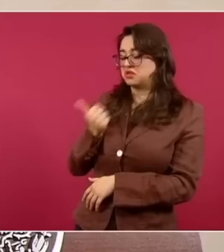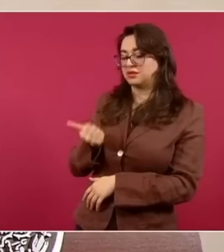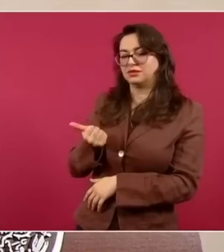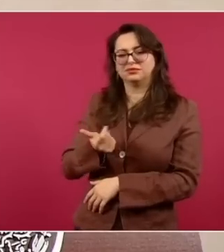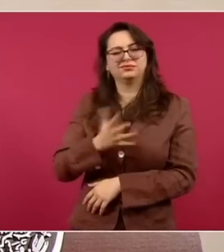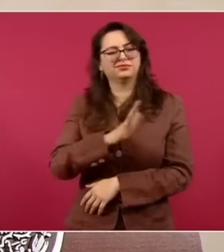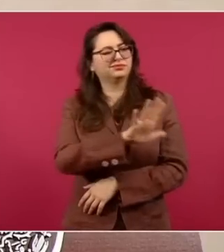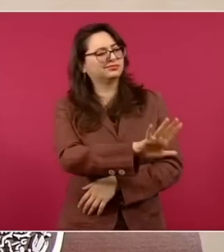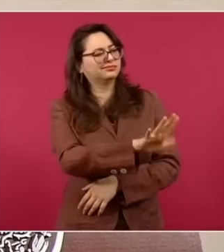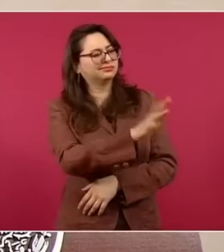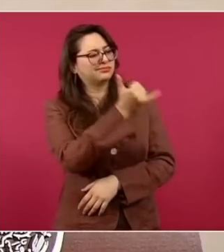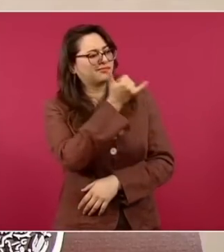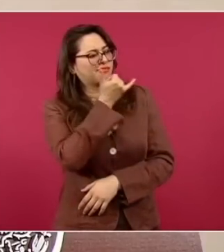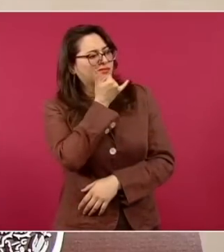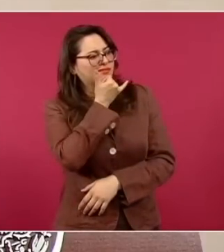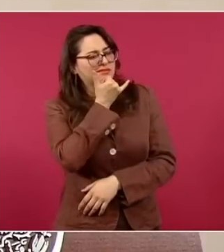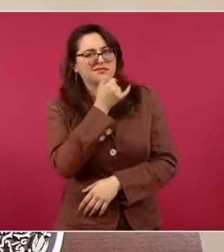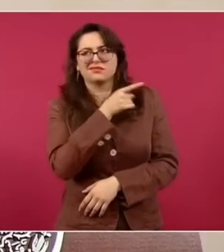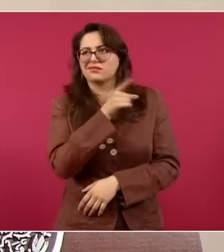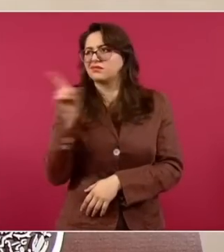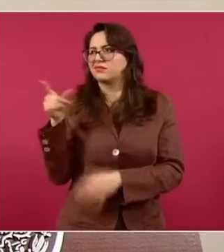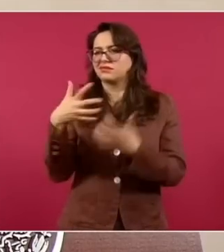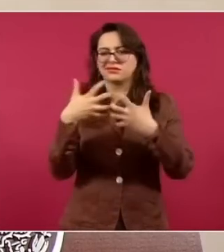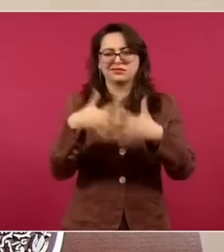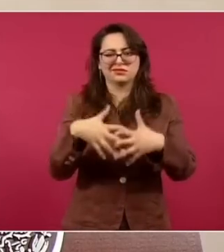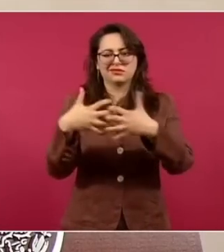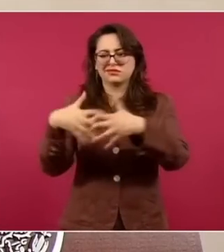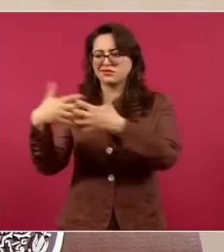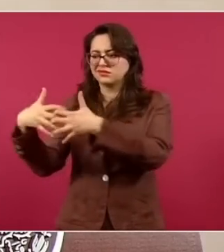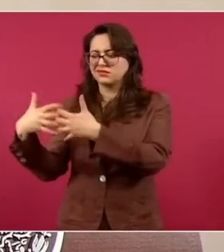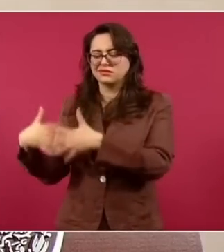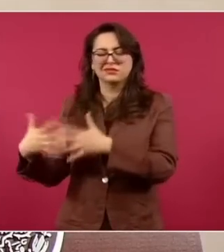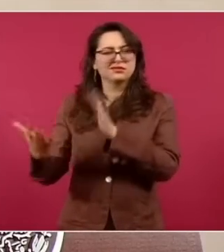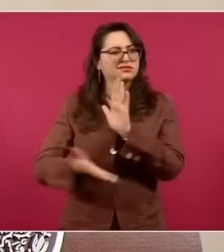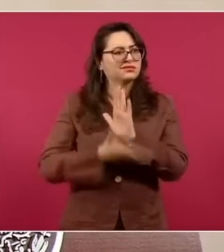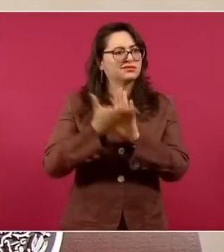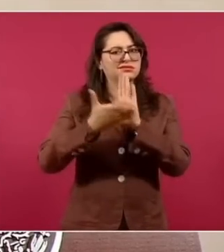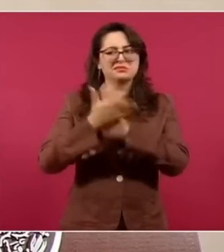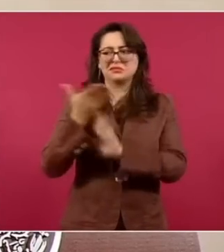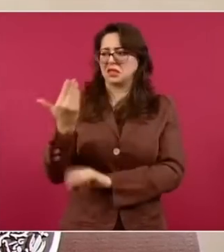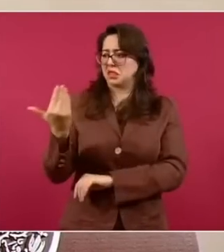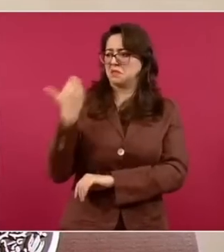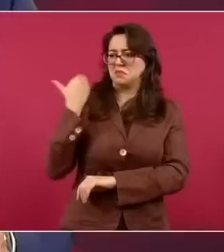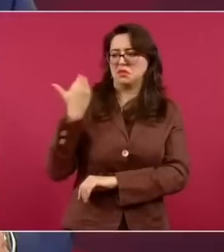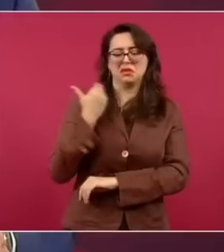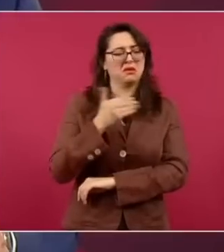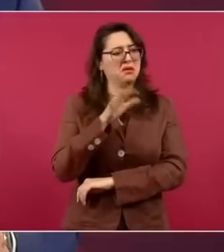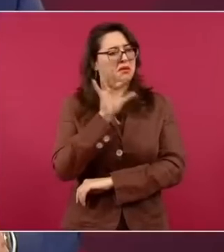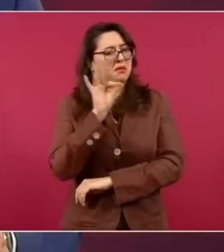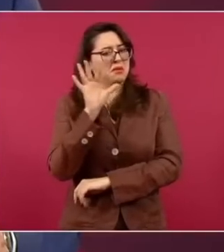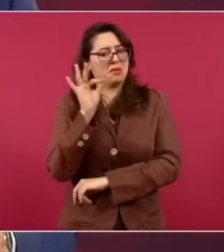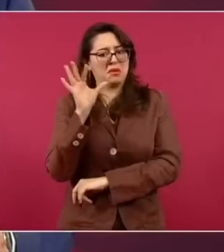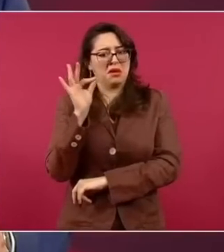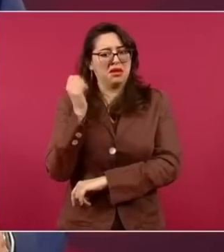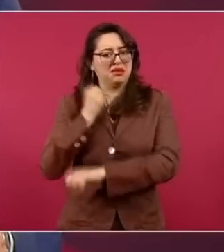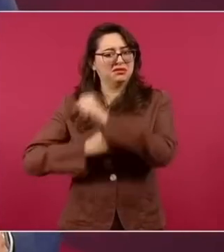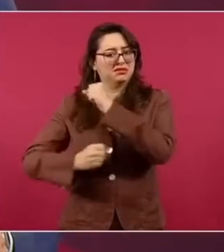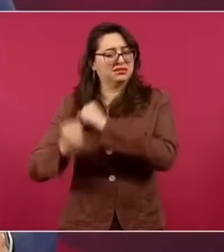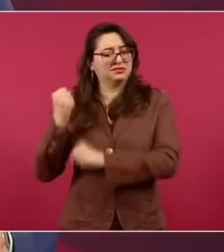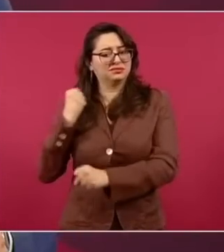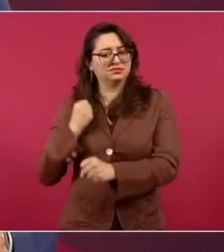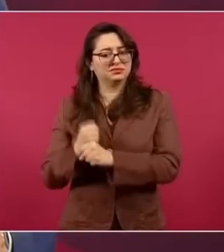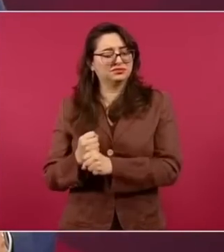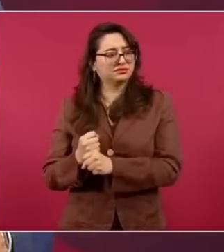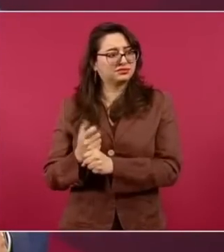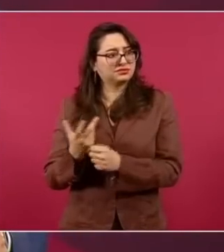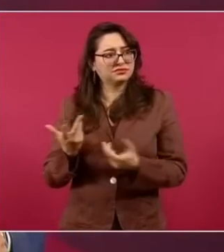son 18 años de vida de estas plantas las